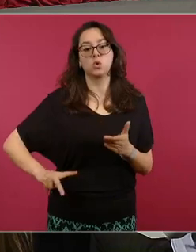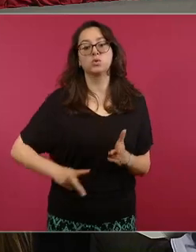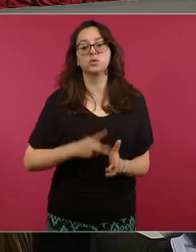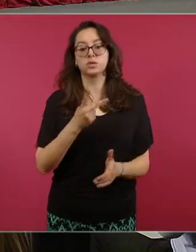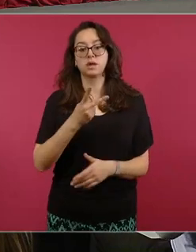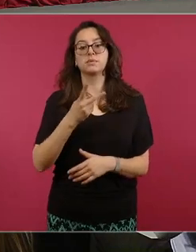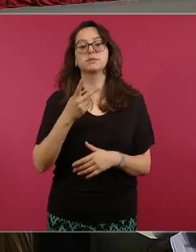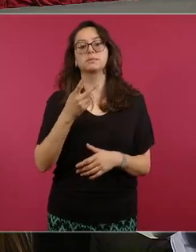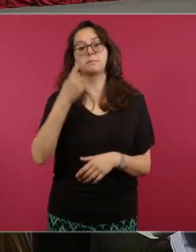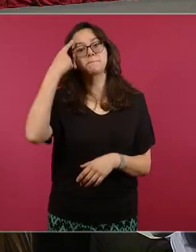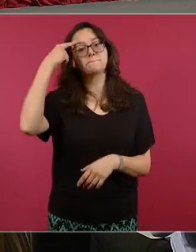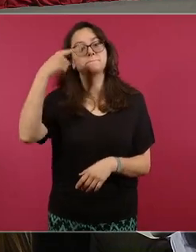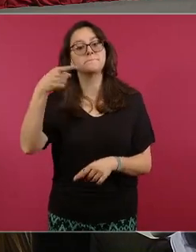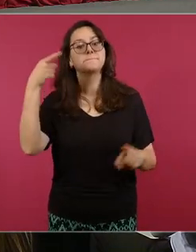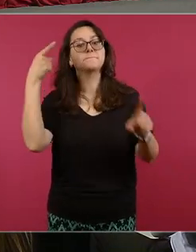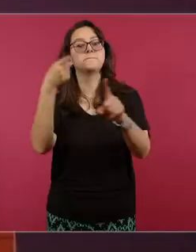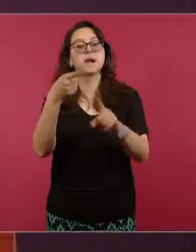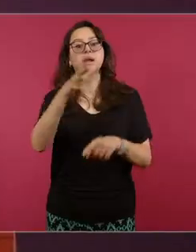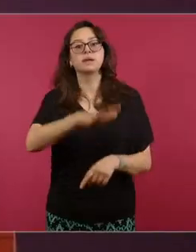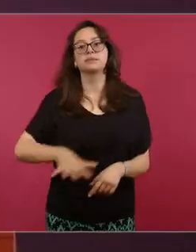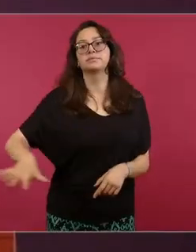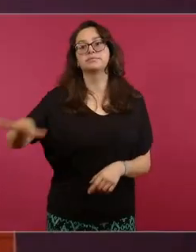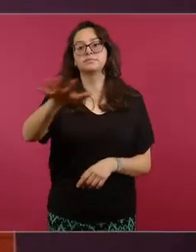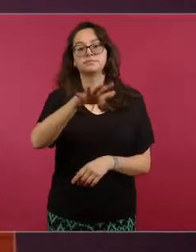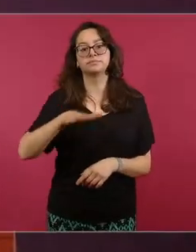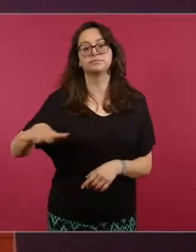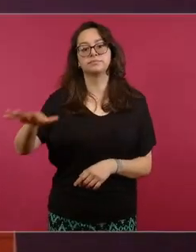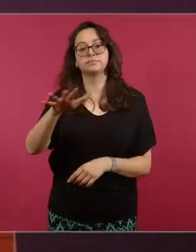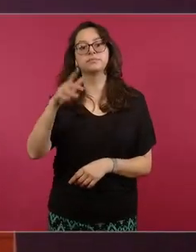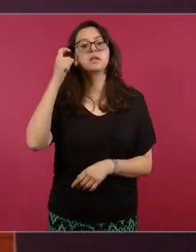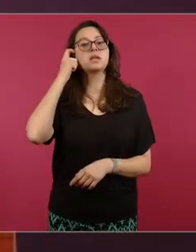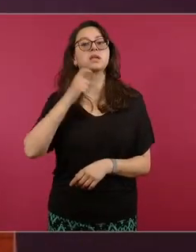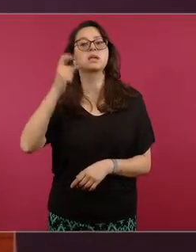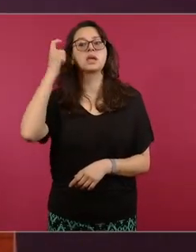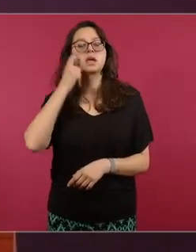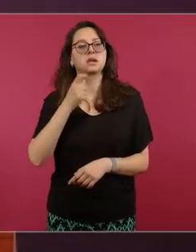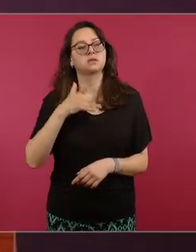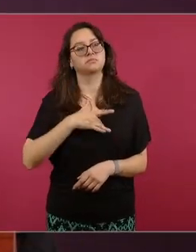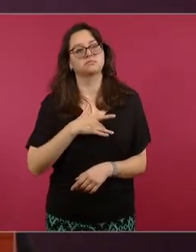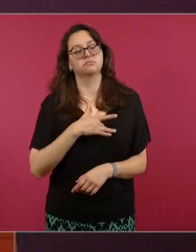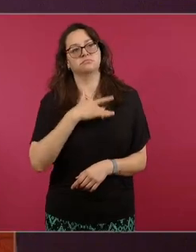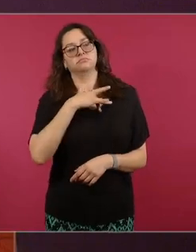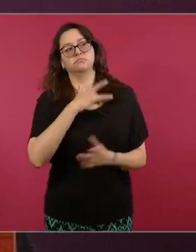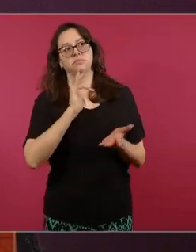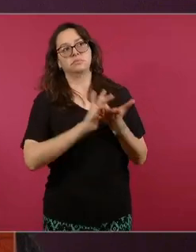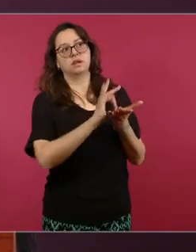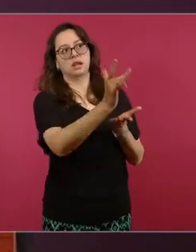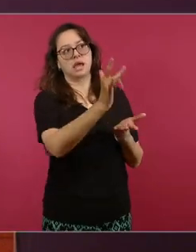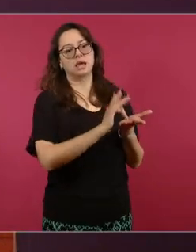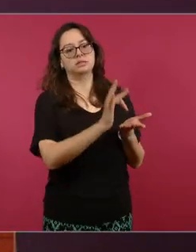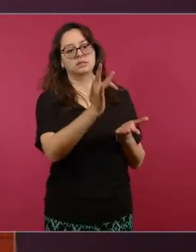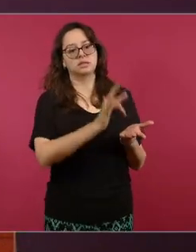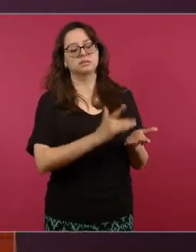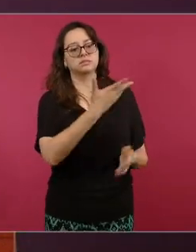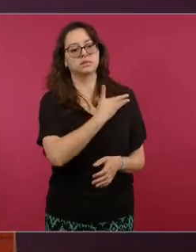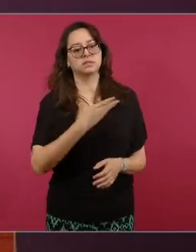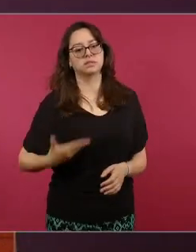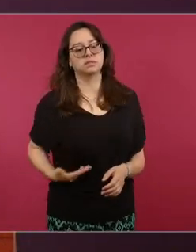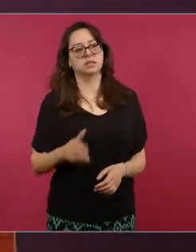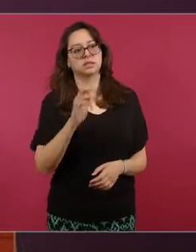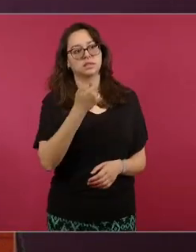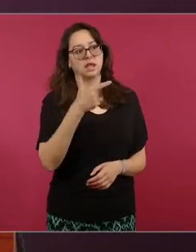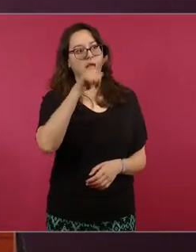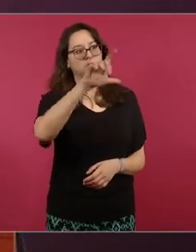pueblo de Guerrero al gobierno de México, que encabeza nuestro presidente Andrés Manuel López Obrador, por todo el